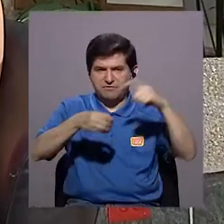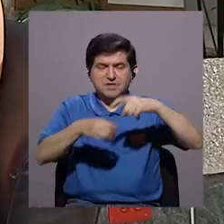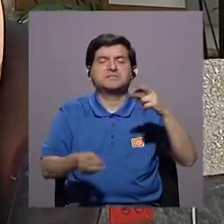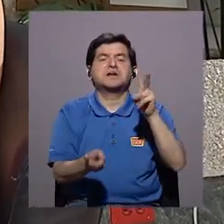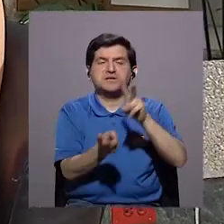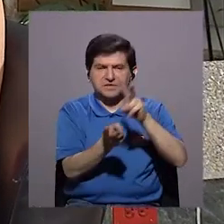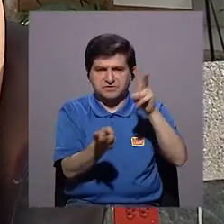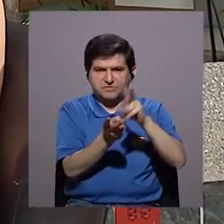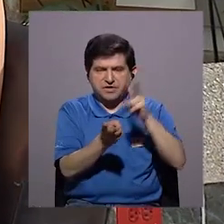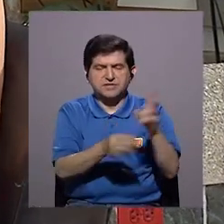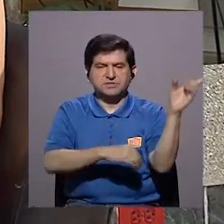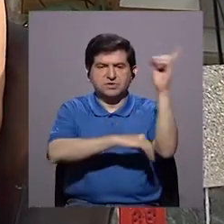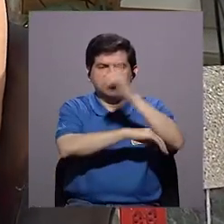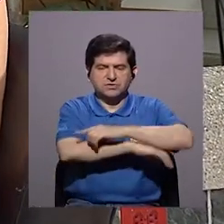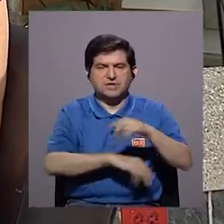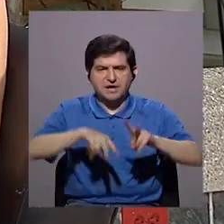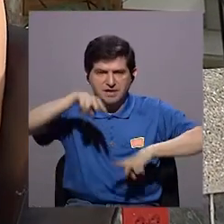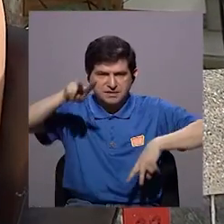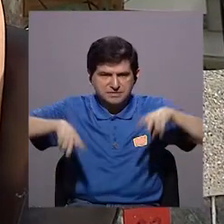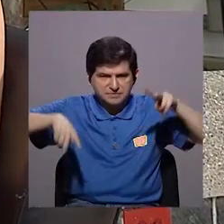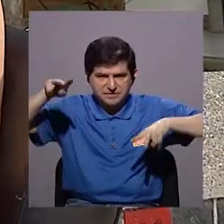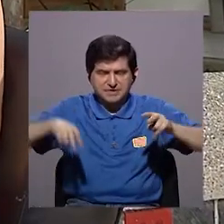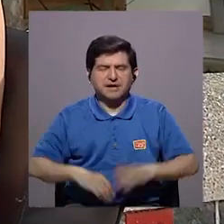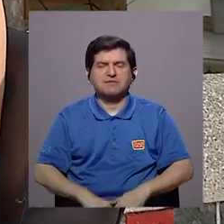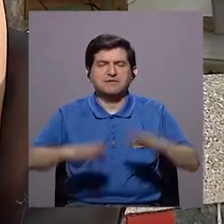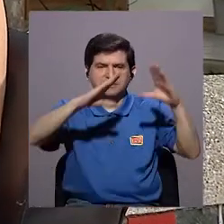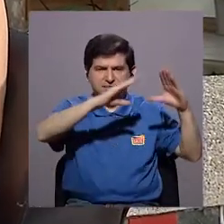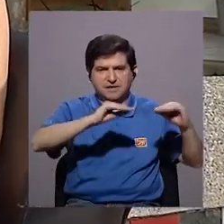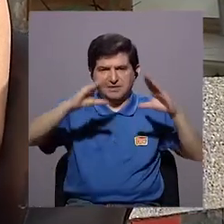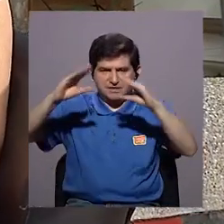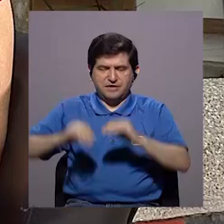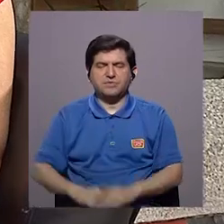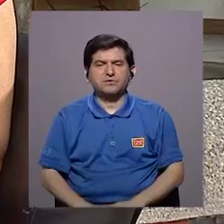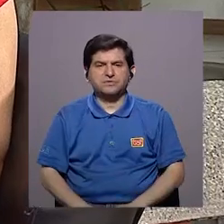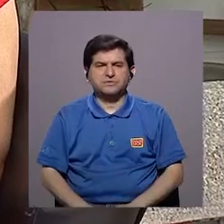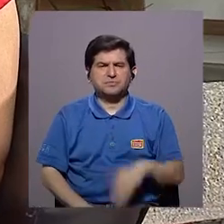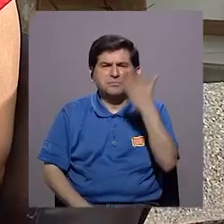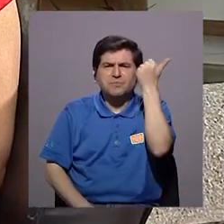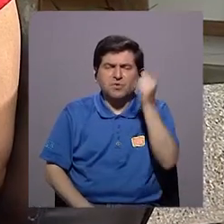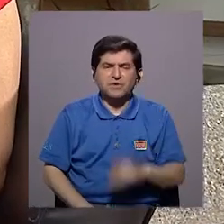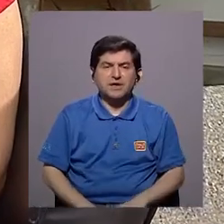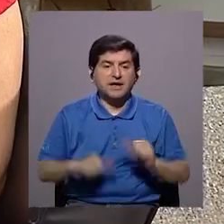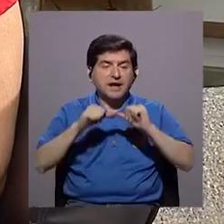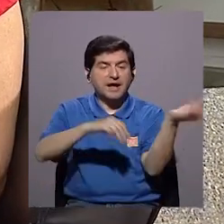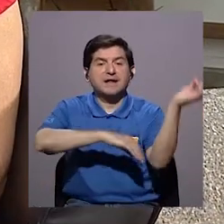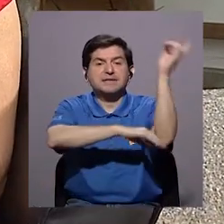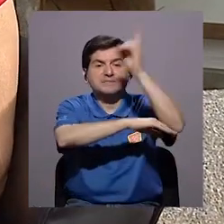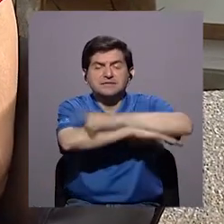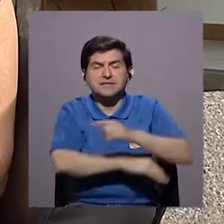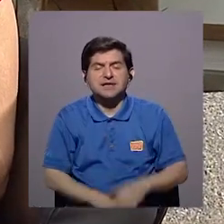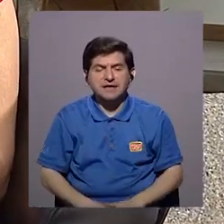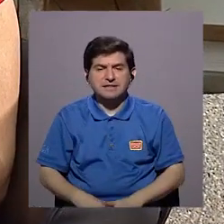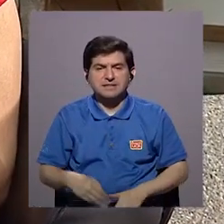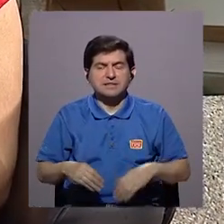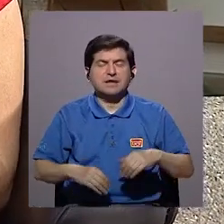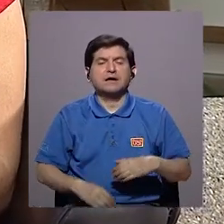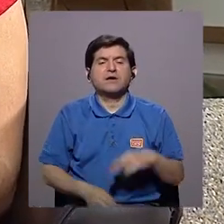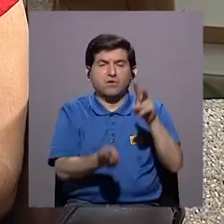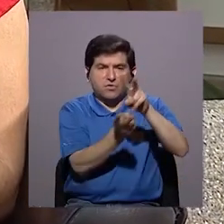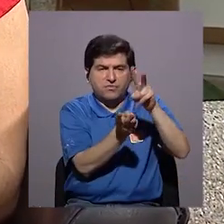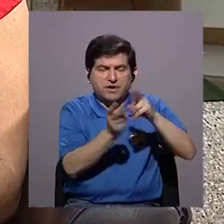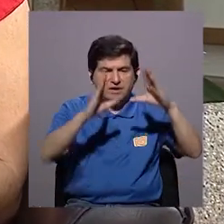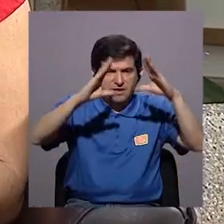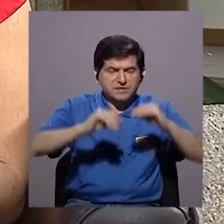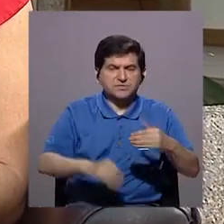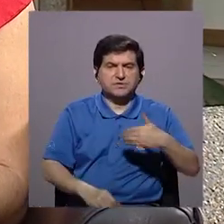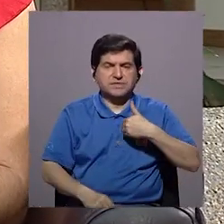fertilidad, se pueden tener relaciones en días alternos en la noche. ¿Por qué días alternos? Porque al día siguiente, con las relaciones